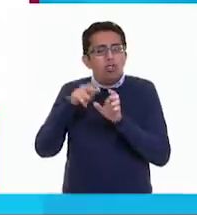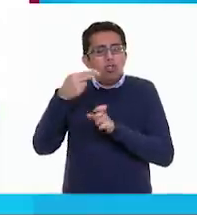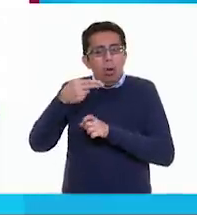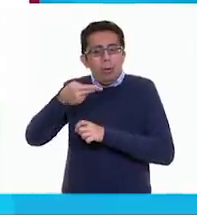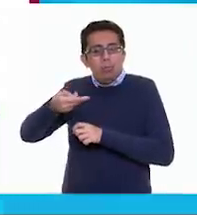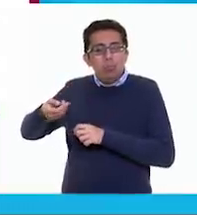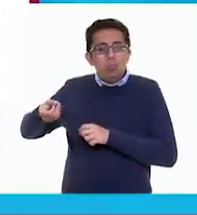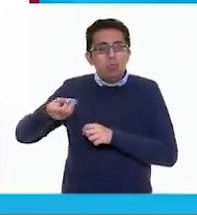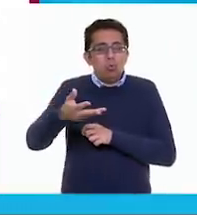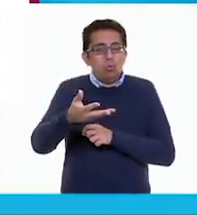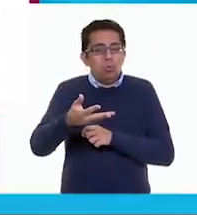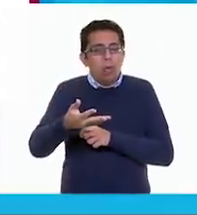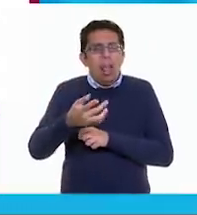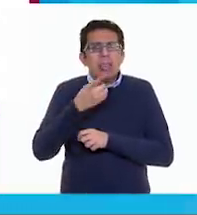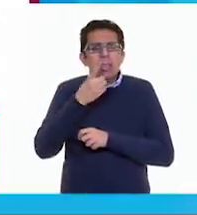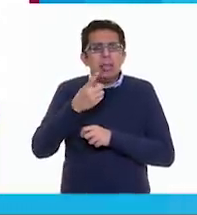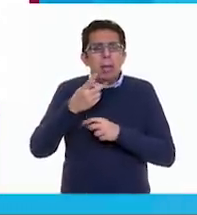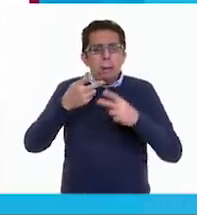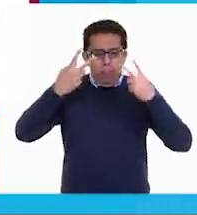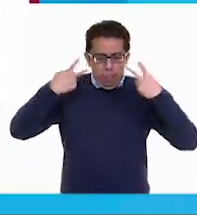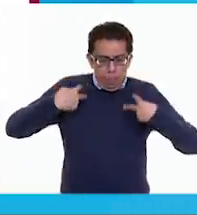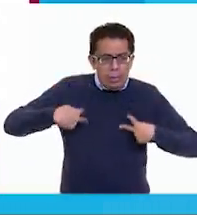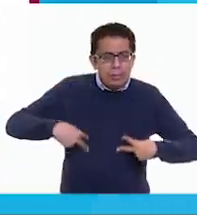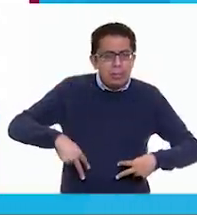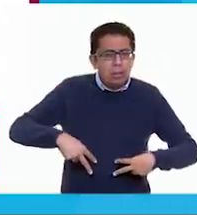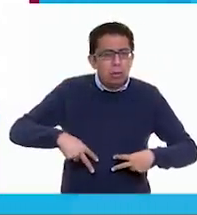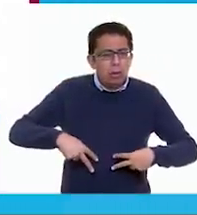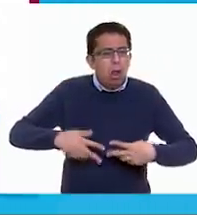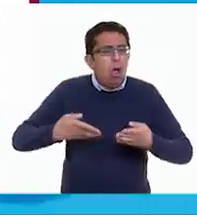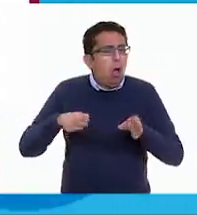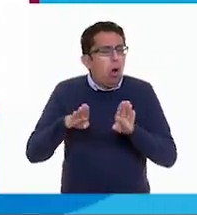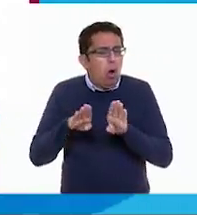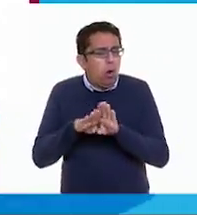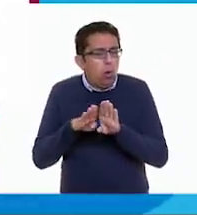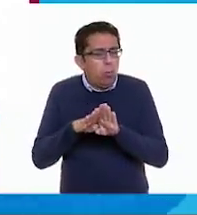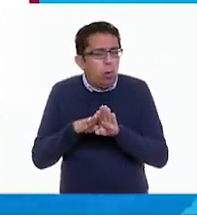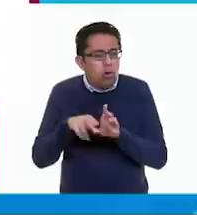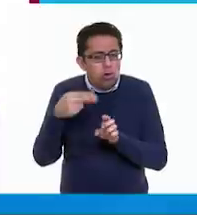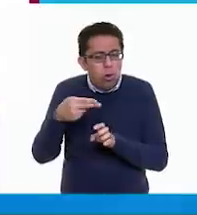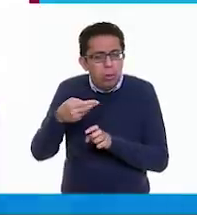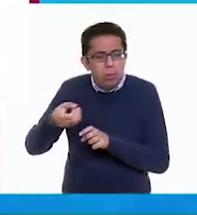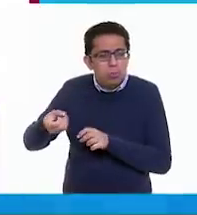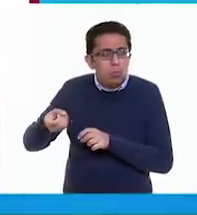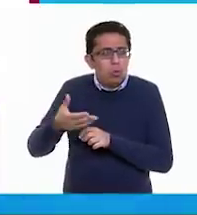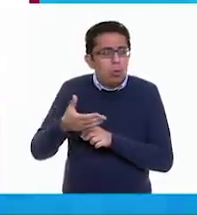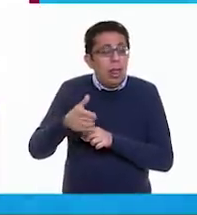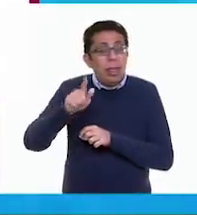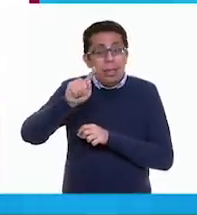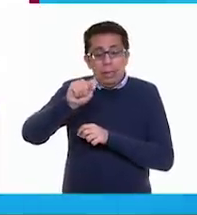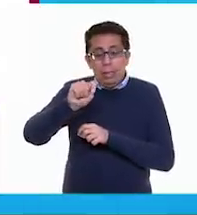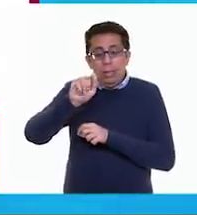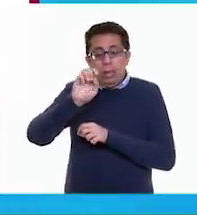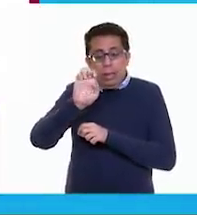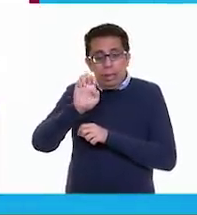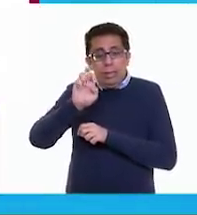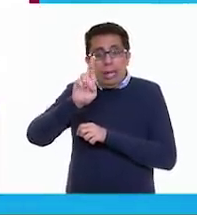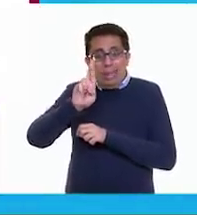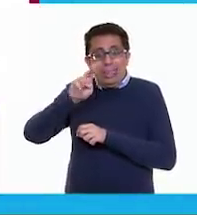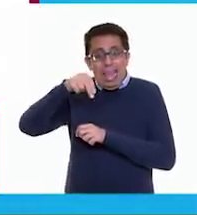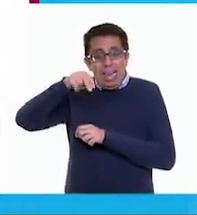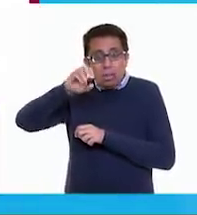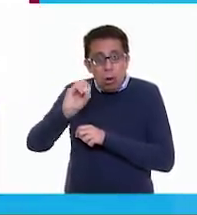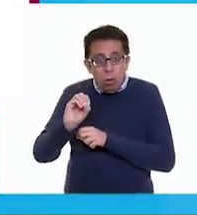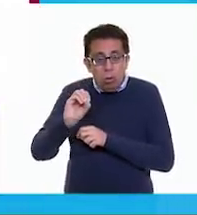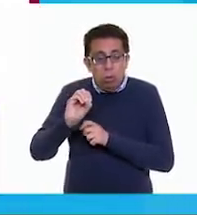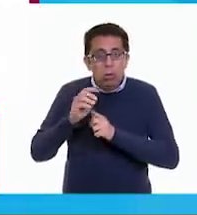este caso mencionaron un vestido. Sí. Y de qué manera le llaman. Terno. Terno.